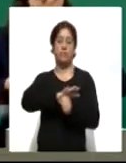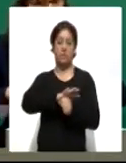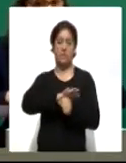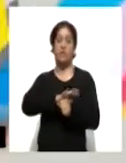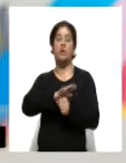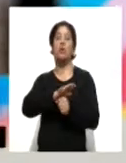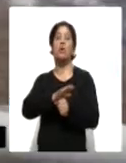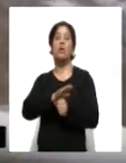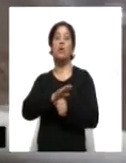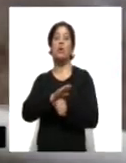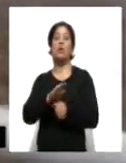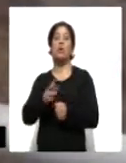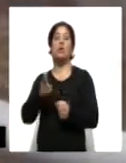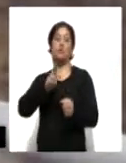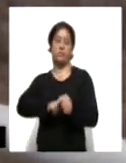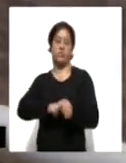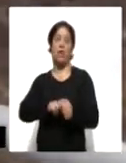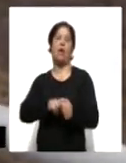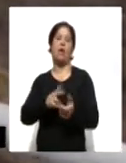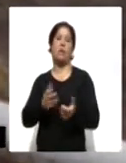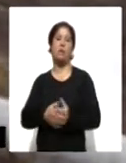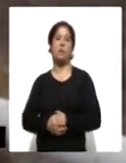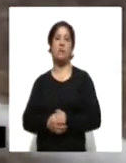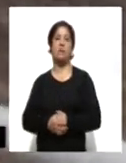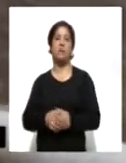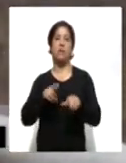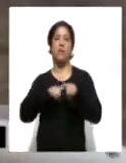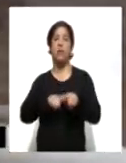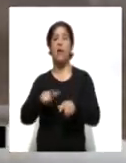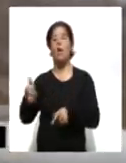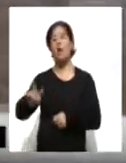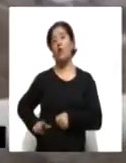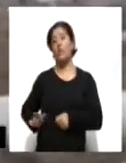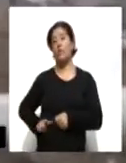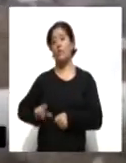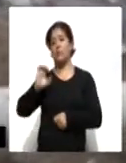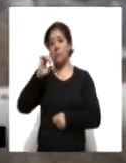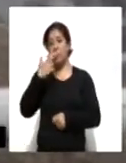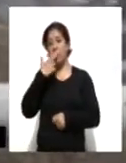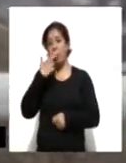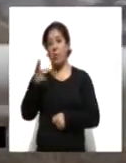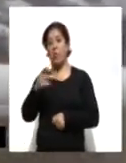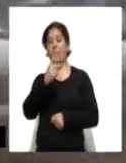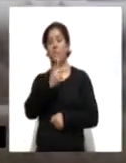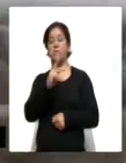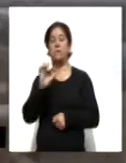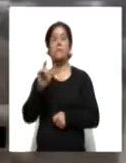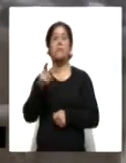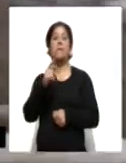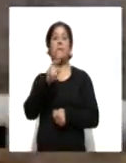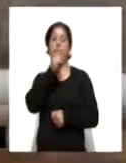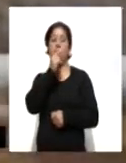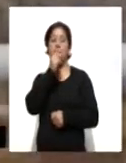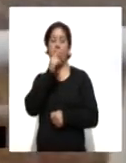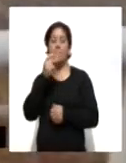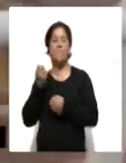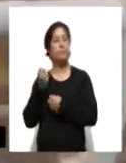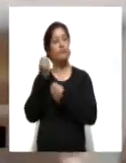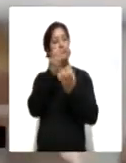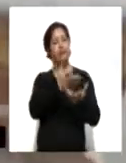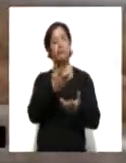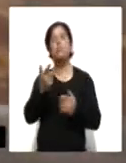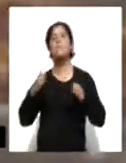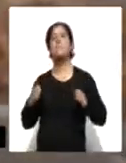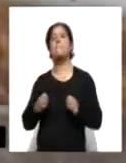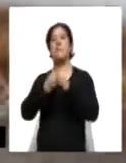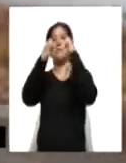manera continua. El gobierno de Chihuahua, a través de la Coordinación Estatal de Protección Civil, envió al gobierno federal la solicitud de declaratoria de